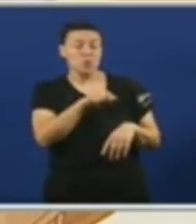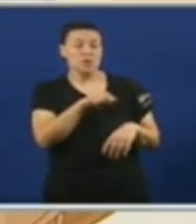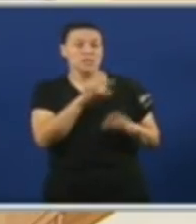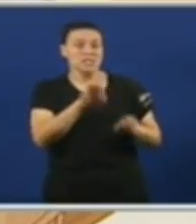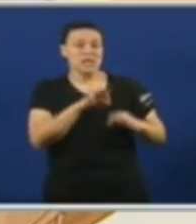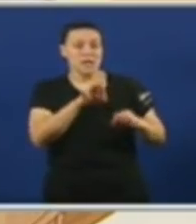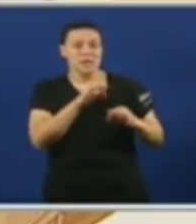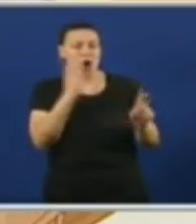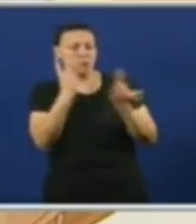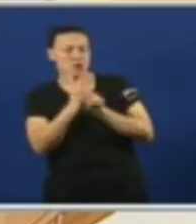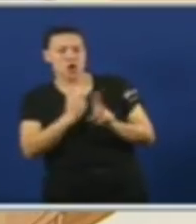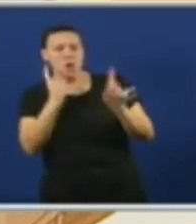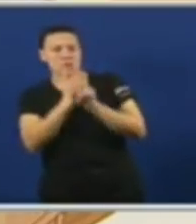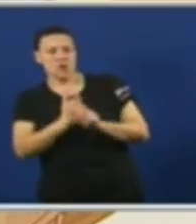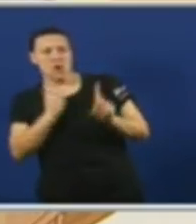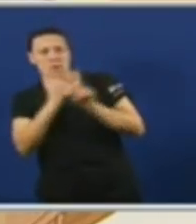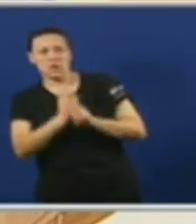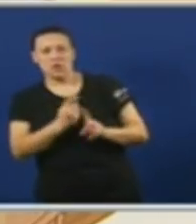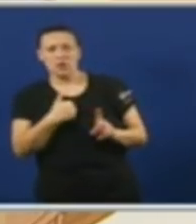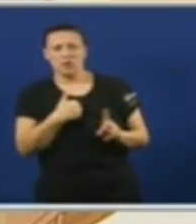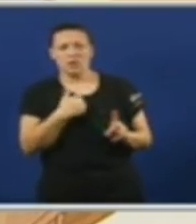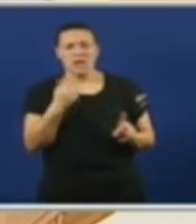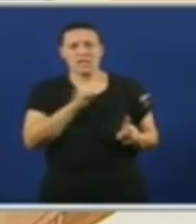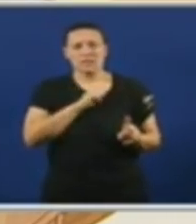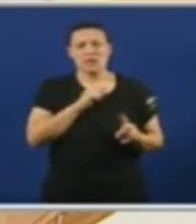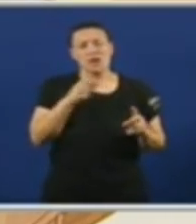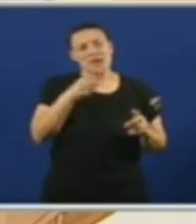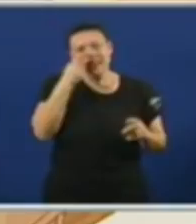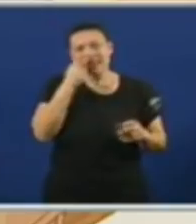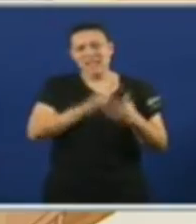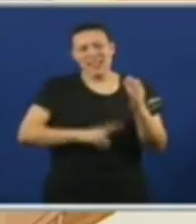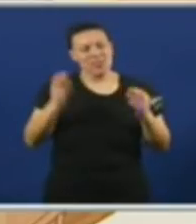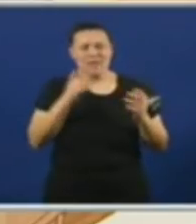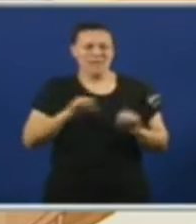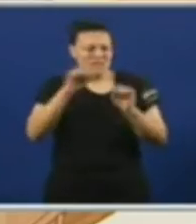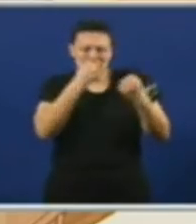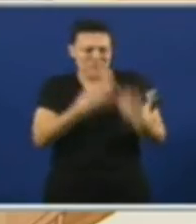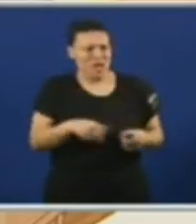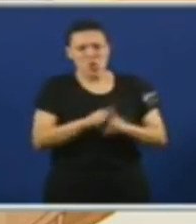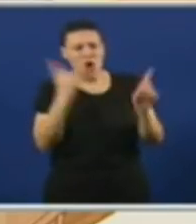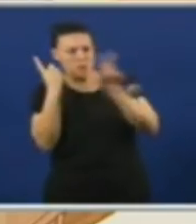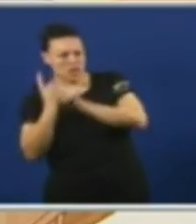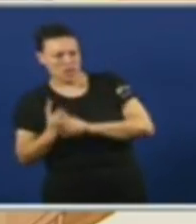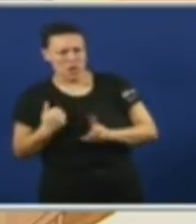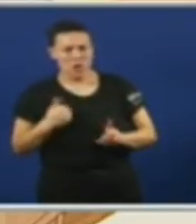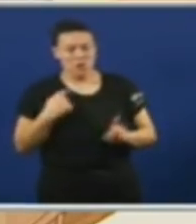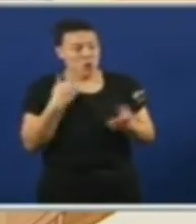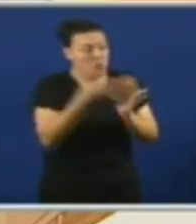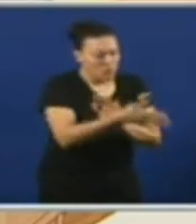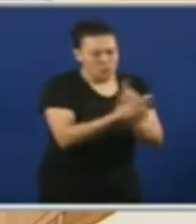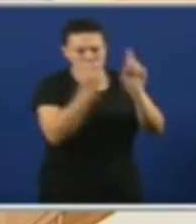Facendo de oposición da oposición O gallaxi e dera tamén Defender os intereses de Galiza Como facerlle de oposición ao BNG